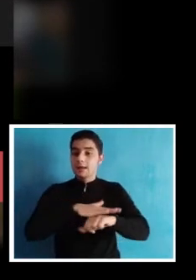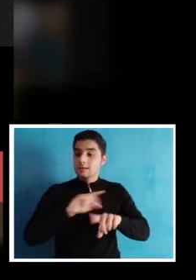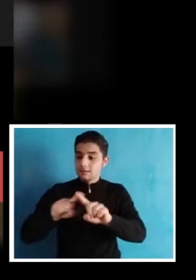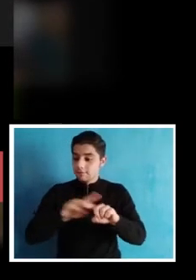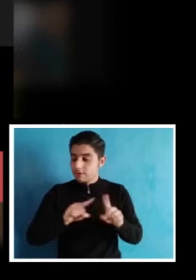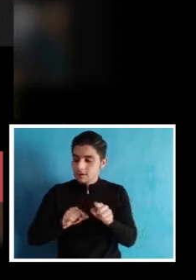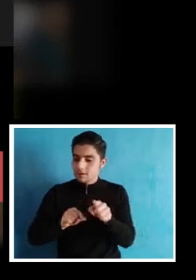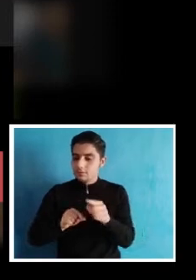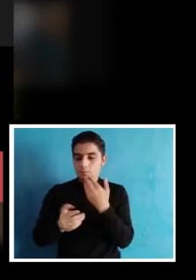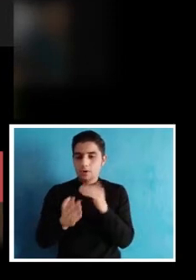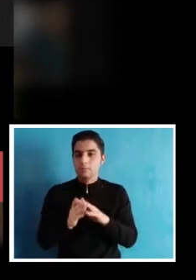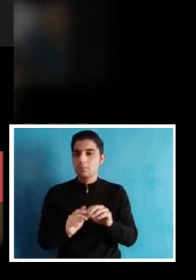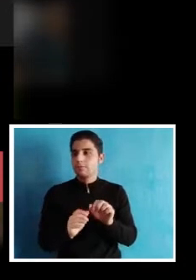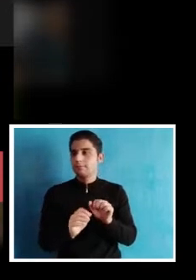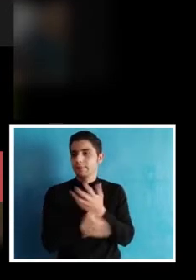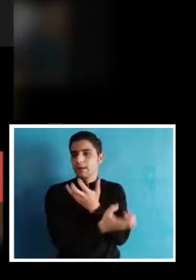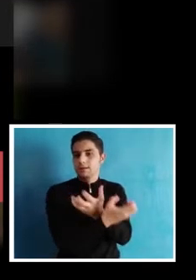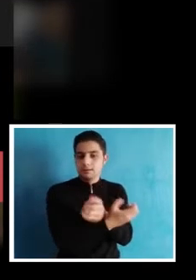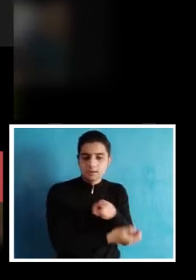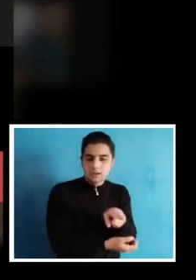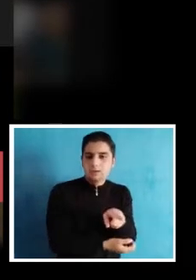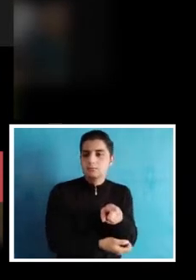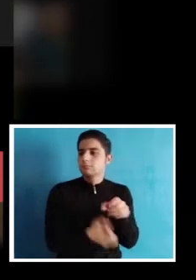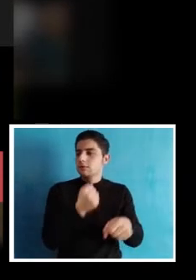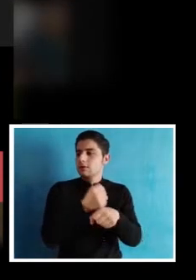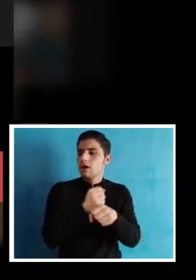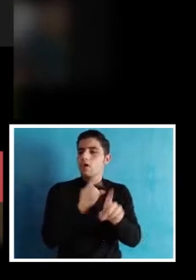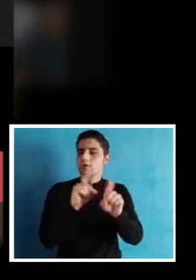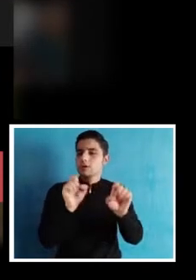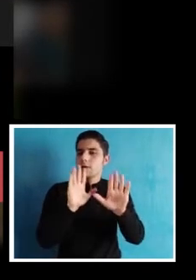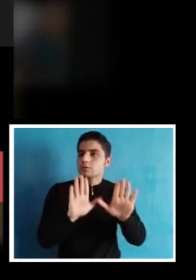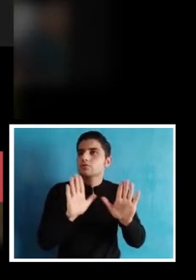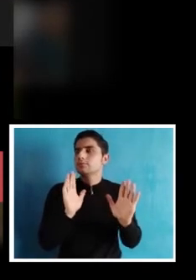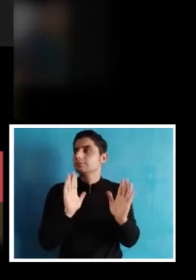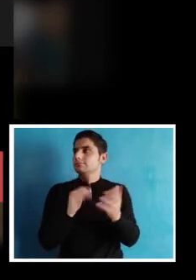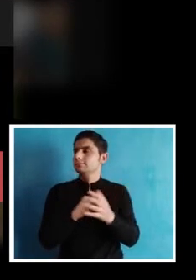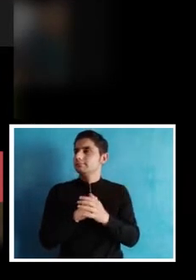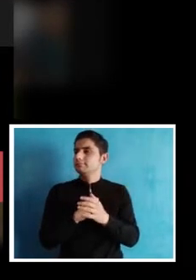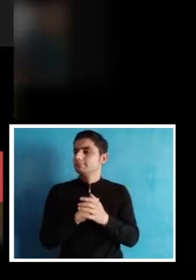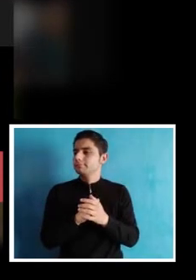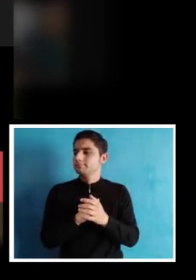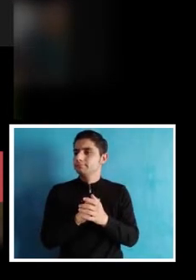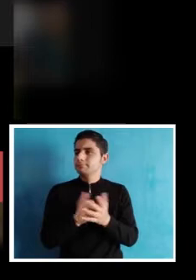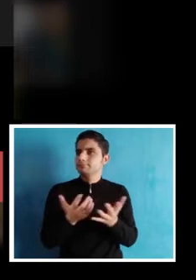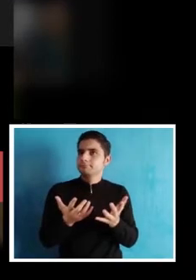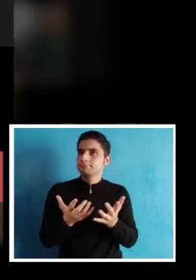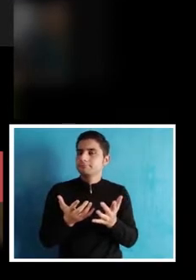áreas. Por ejemplo, con ciencias naturales, ellos trabajaron todo lo que es la expedición del